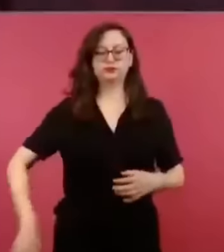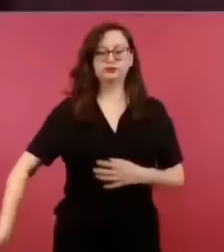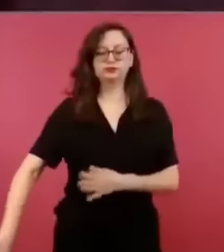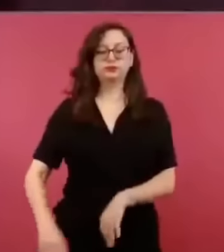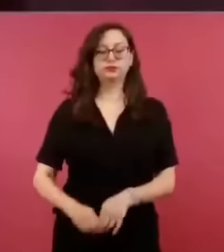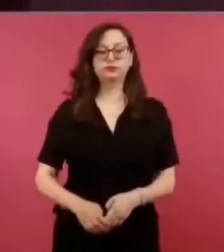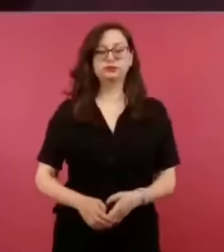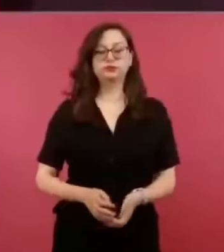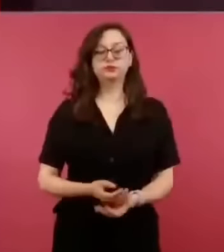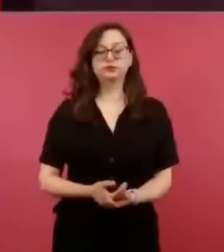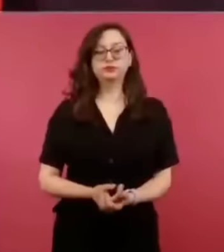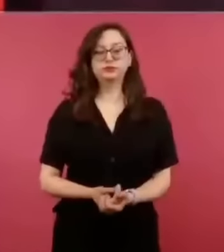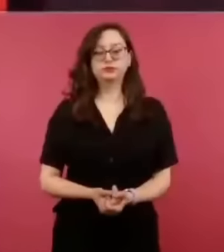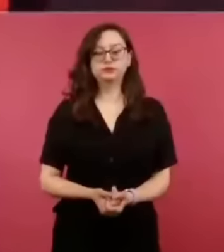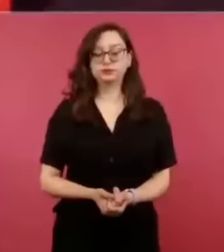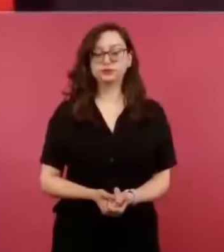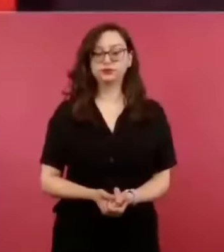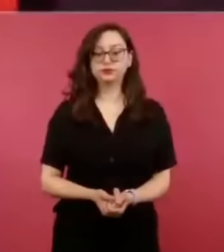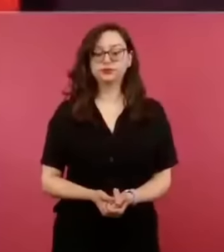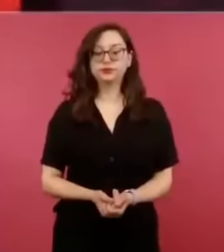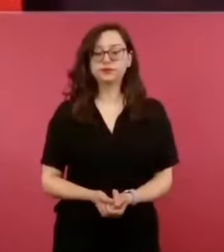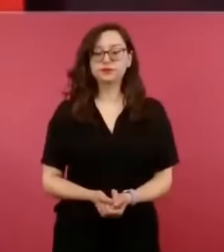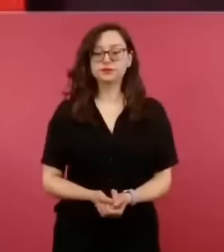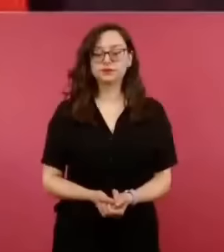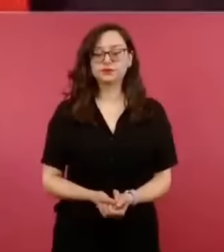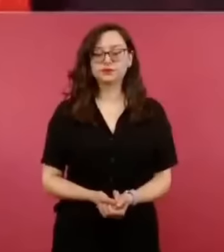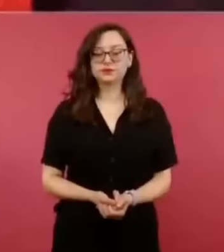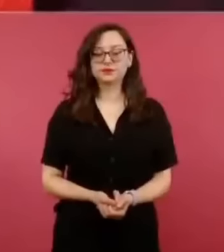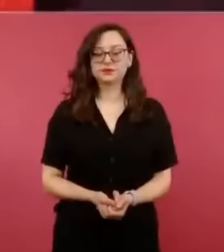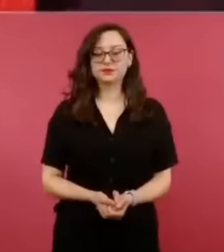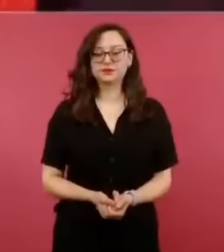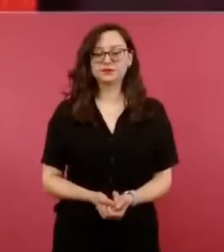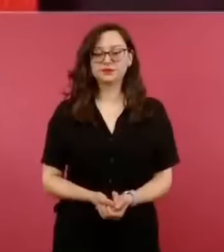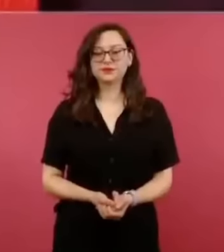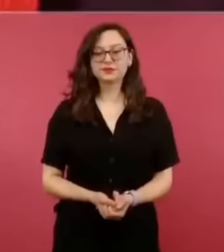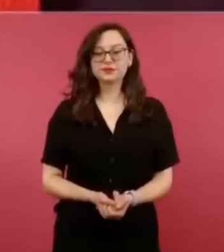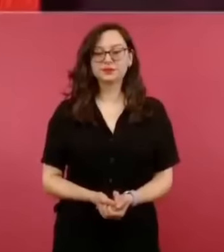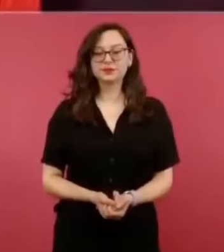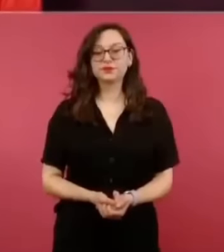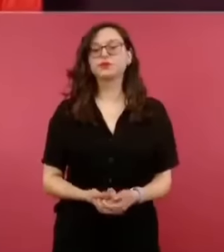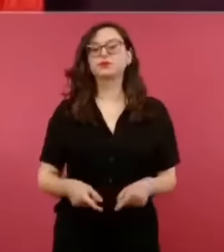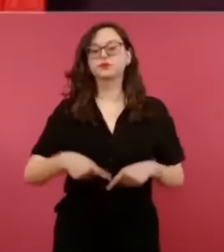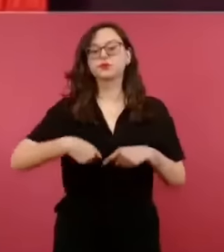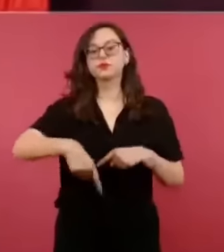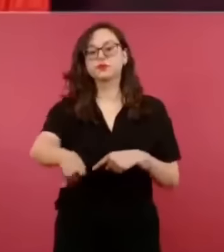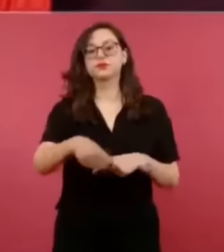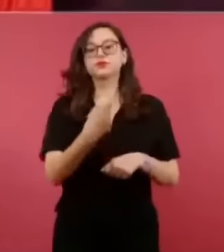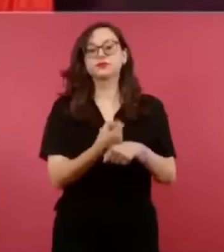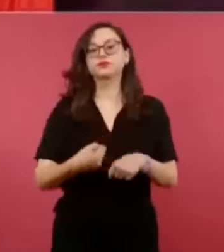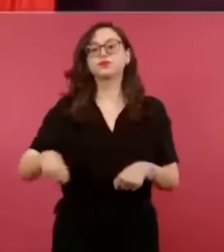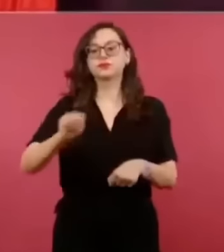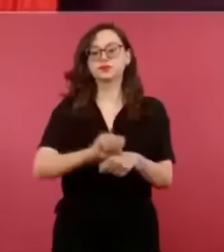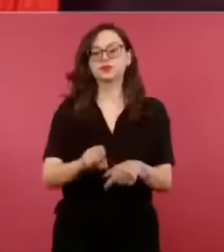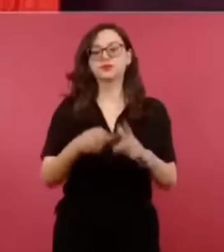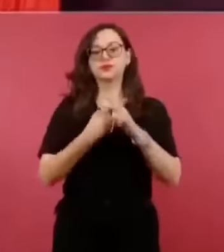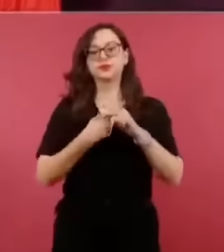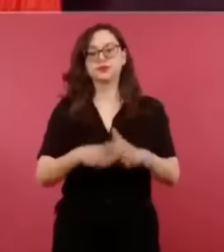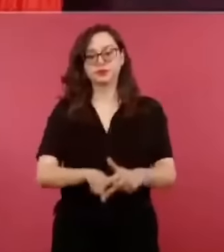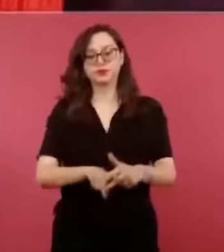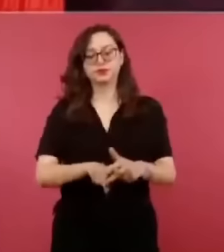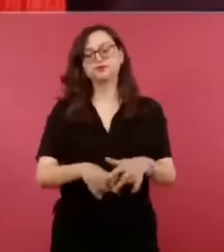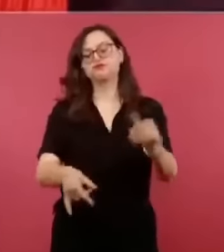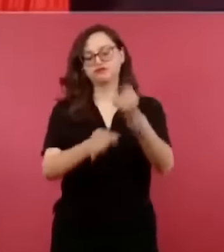Vamos a informar, iniciando la semana, como lo hacemos